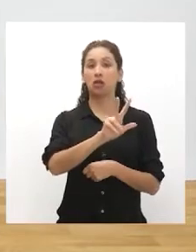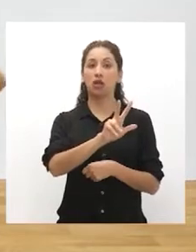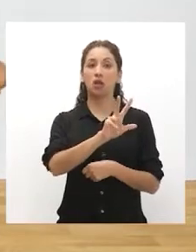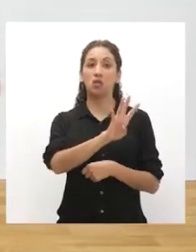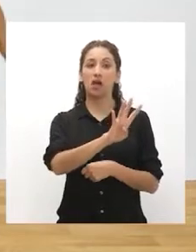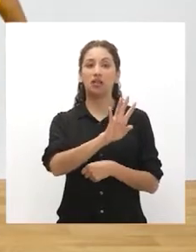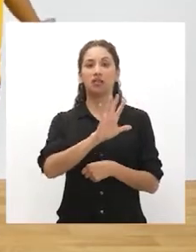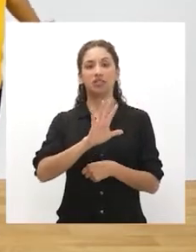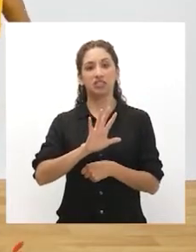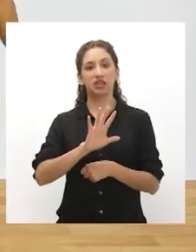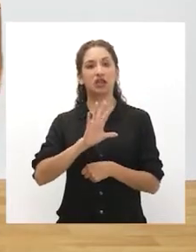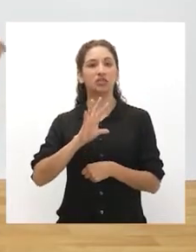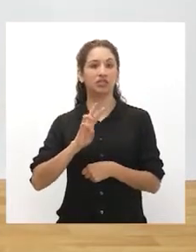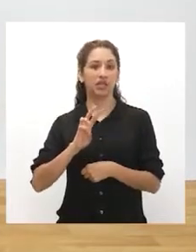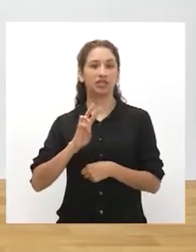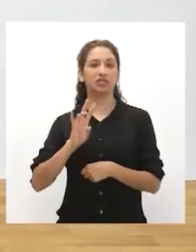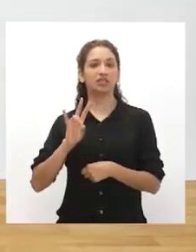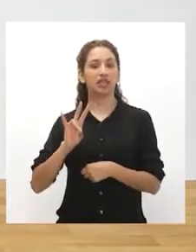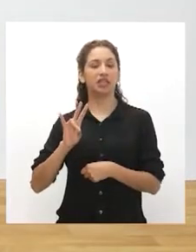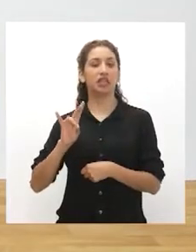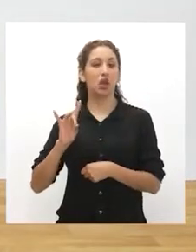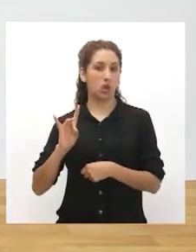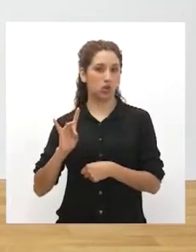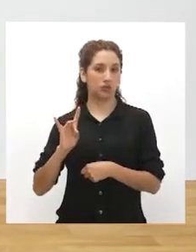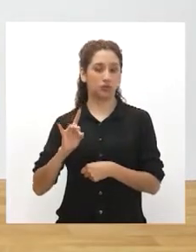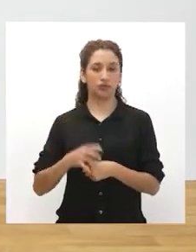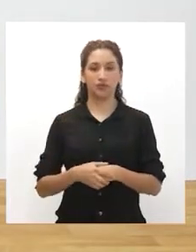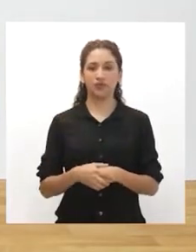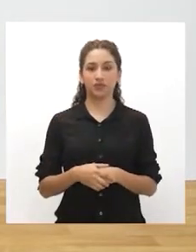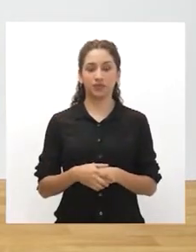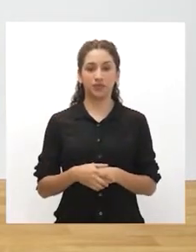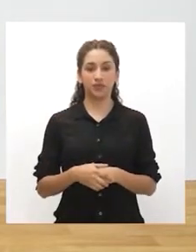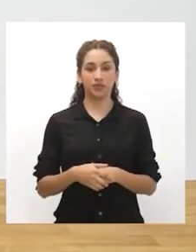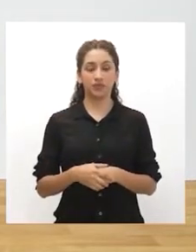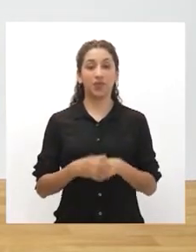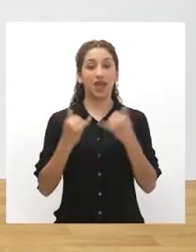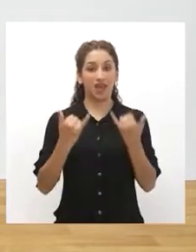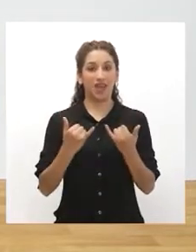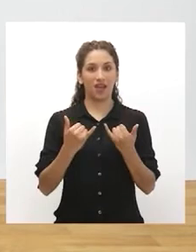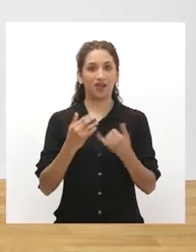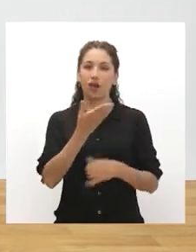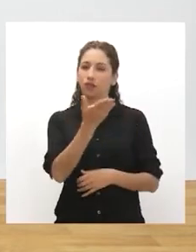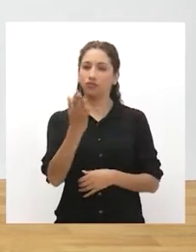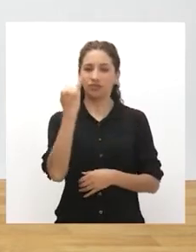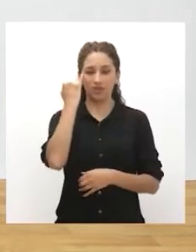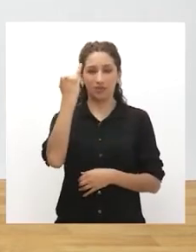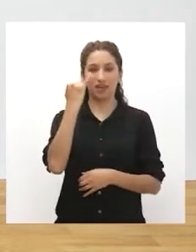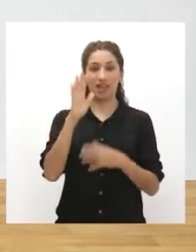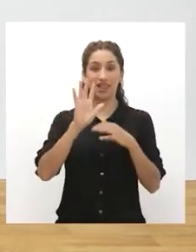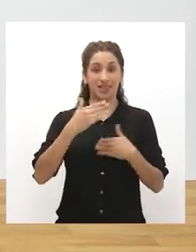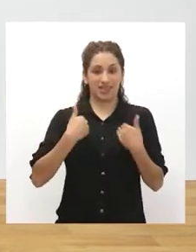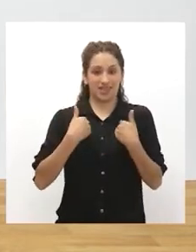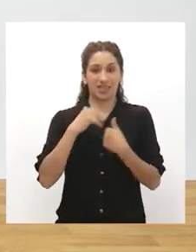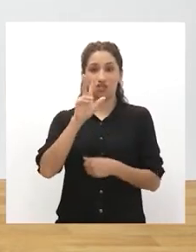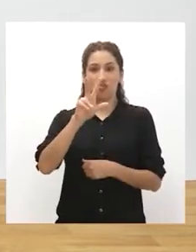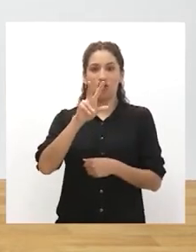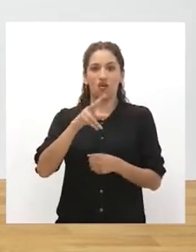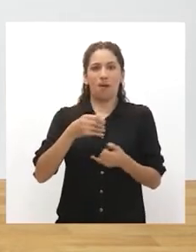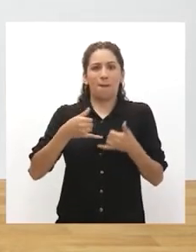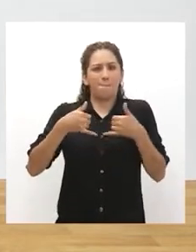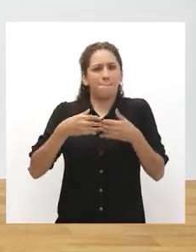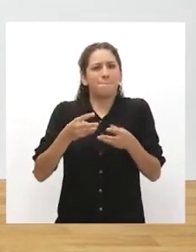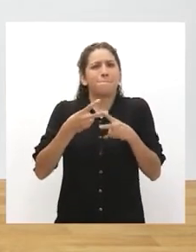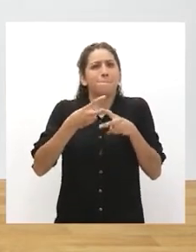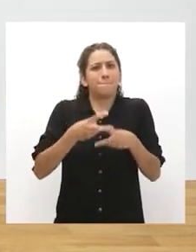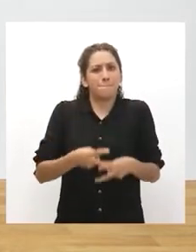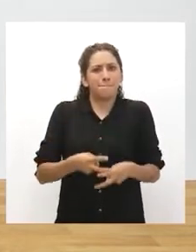2, 3, 4, 5, 6, 7, 8. Ahora vamos a imaginar que tenemos dos bolsas de arena en las piernas.